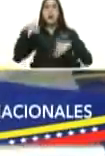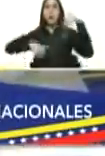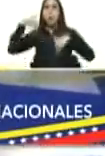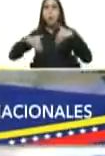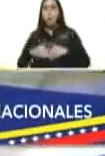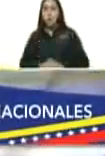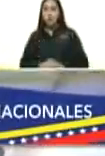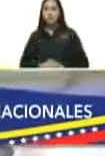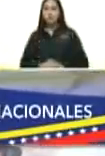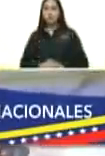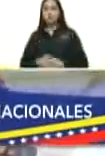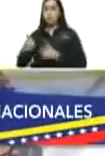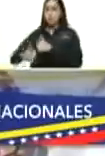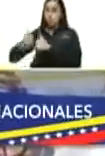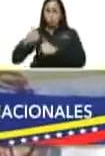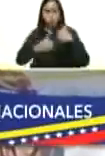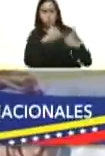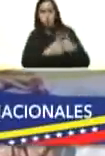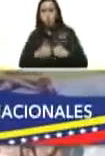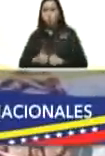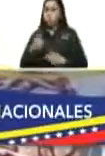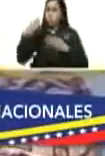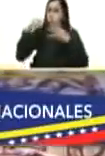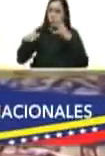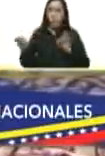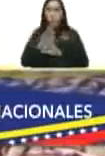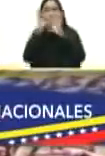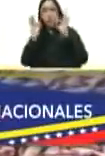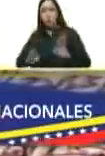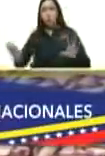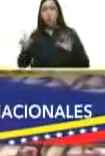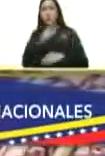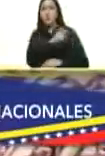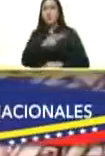candidato como candidata como elector como electora